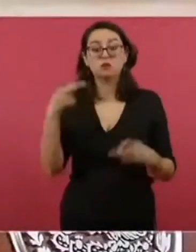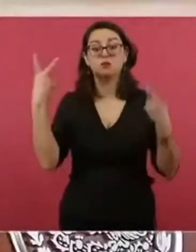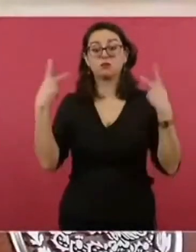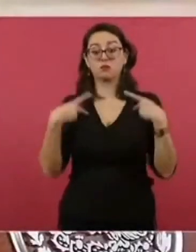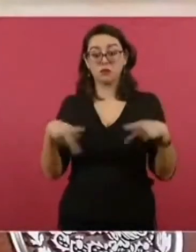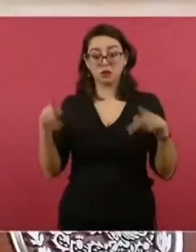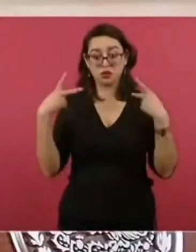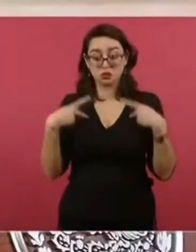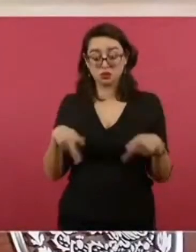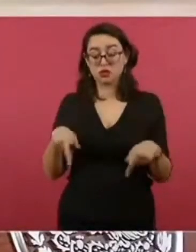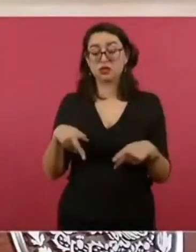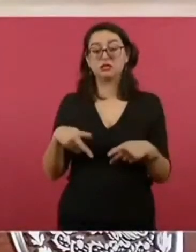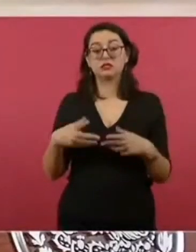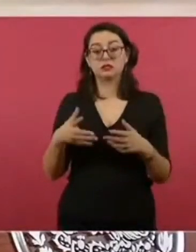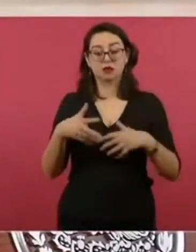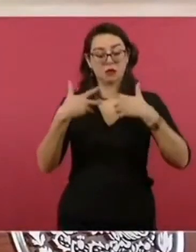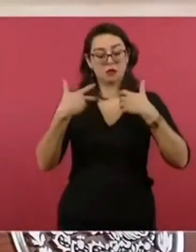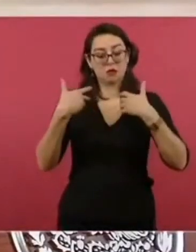pues que